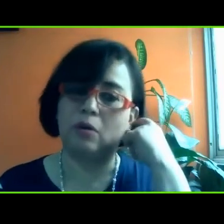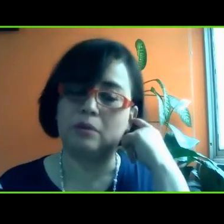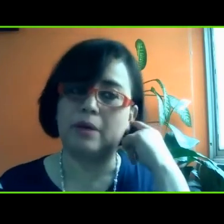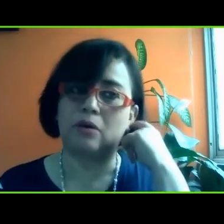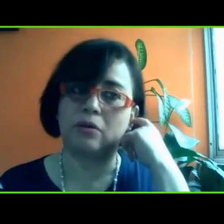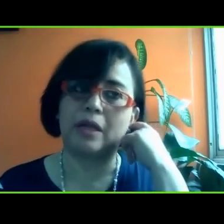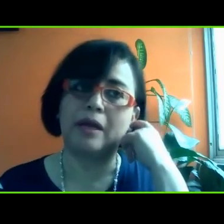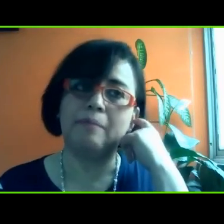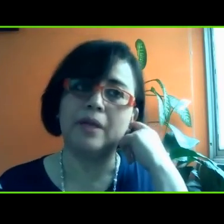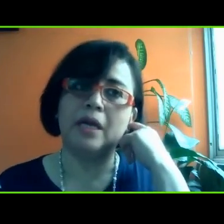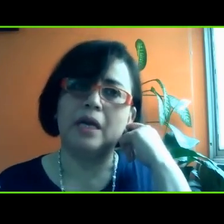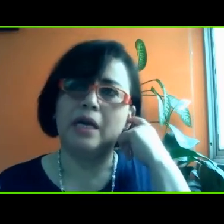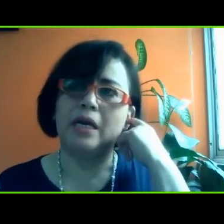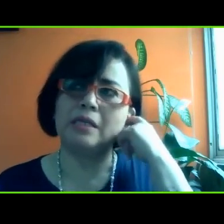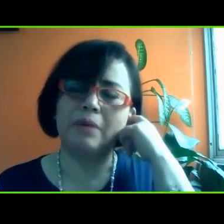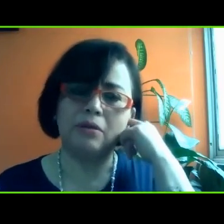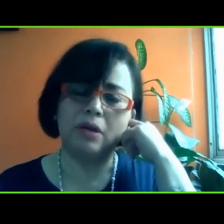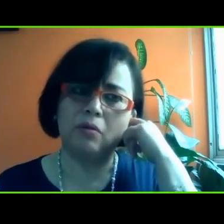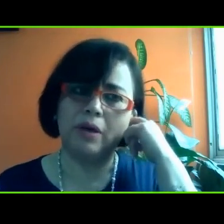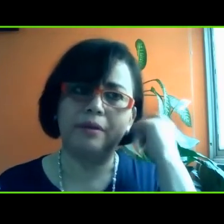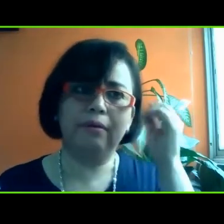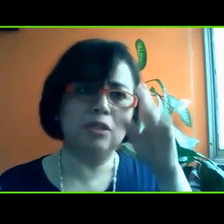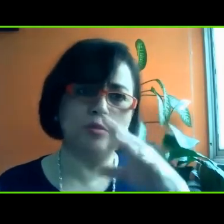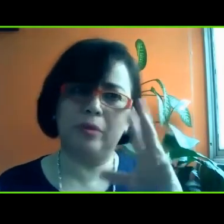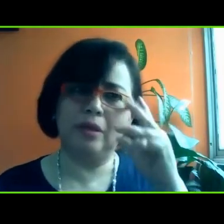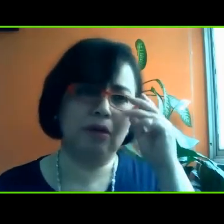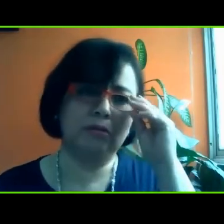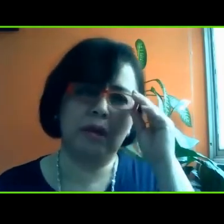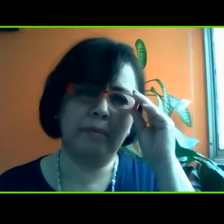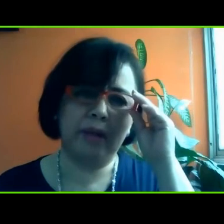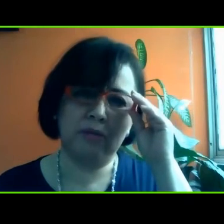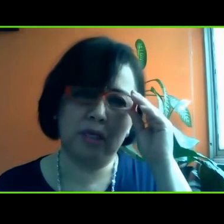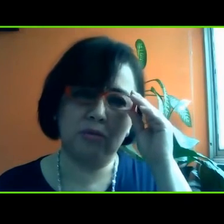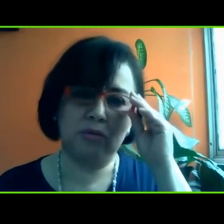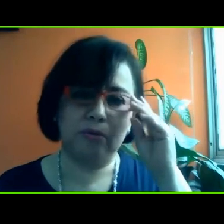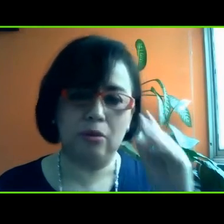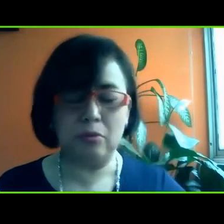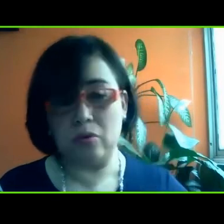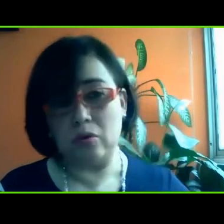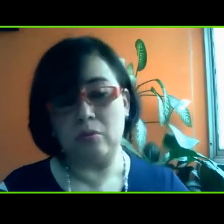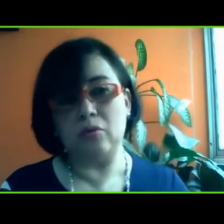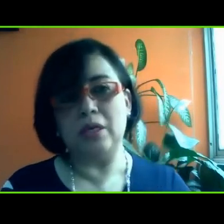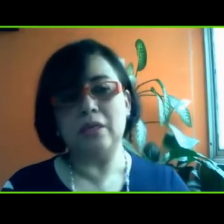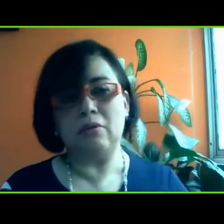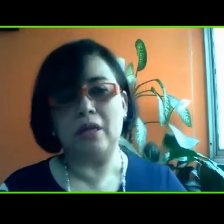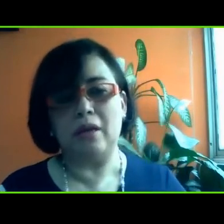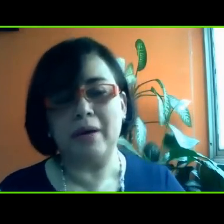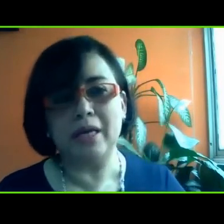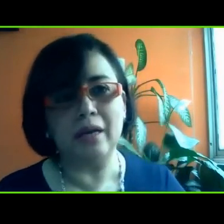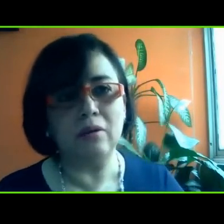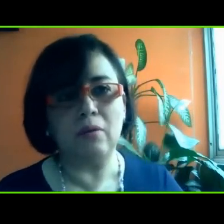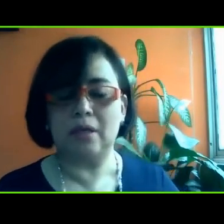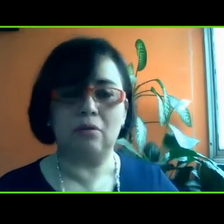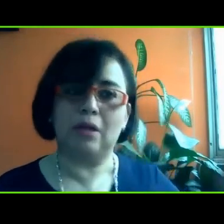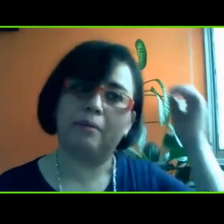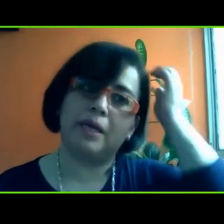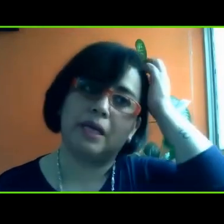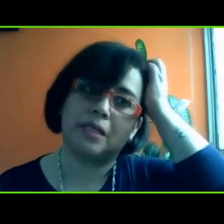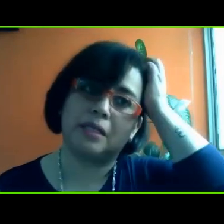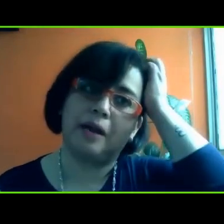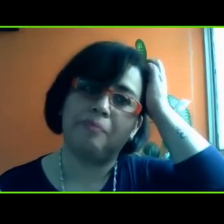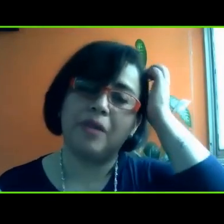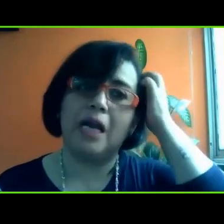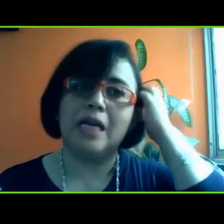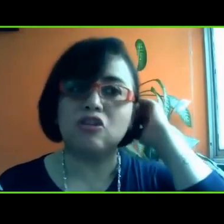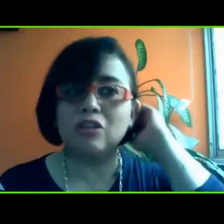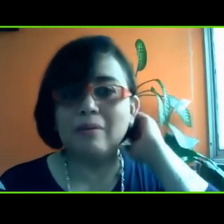cuando fue la última rodada, si mal no recuerdo, esos pueden encontrar videos en YouTube como Quinta Rodada Biker, Cuarta Rodada Biker,